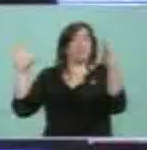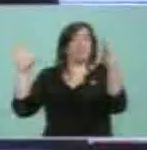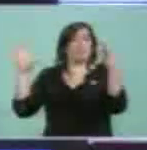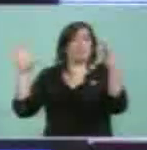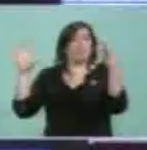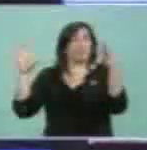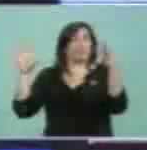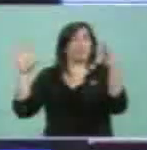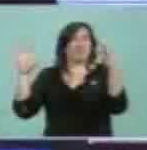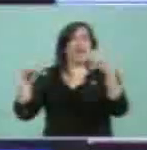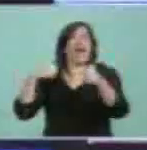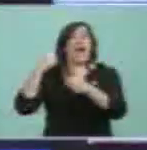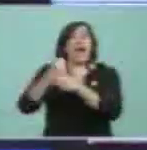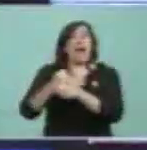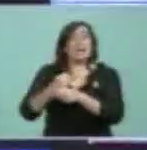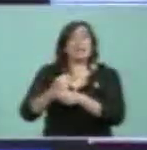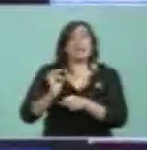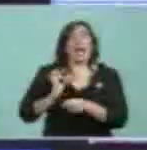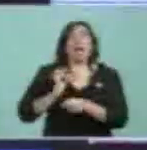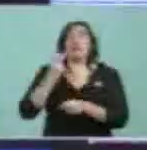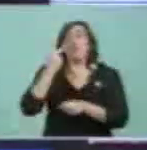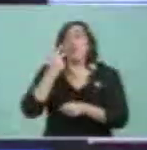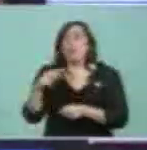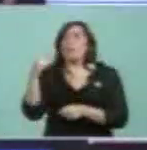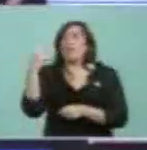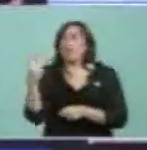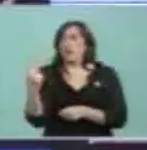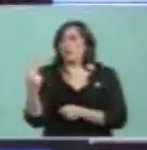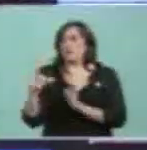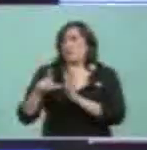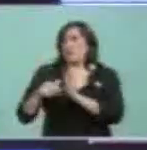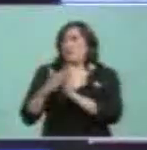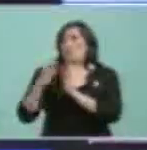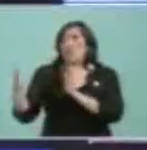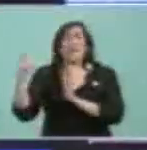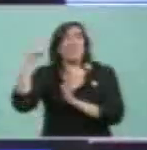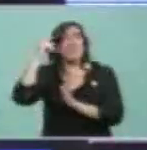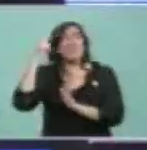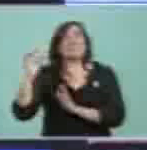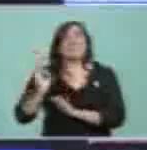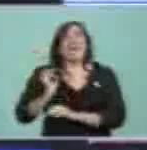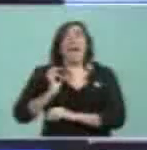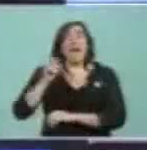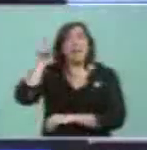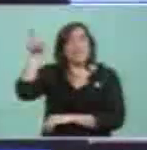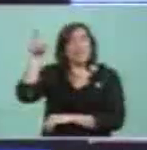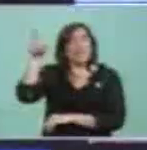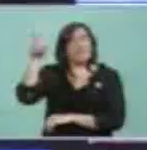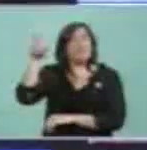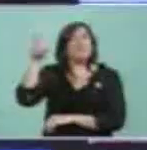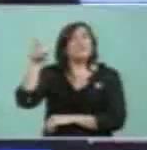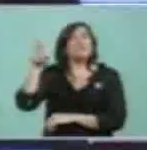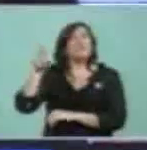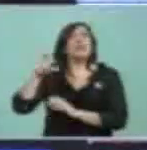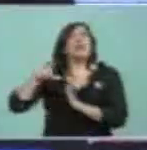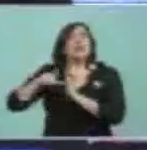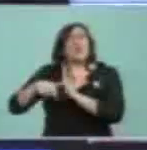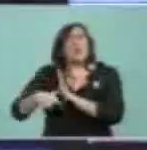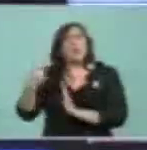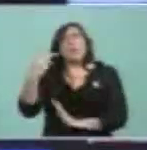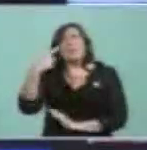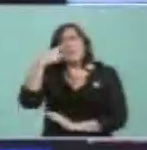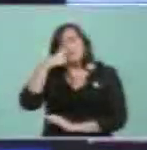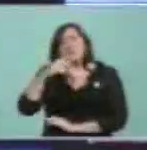hasta el año 2002, es decir, hace apenas 10 años, tuvieron 27 años